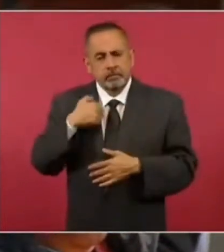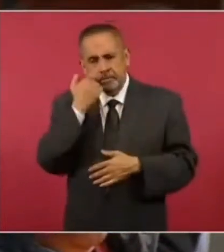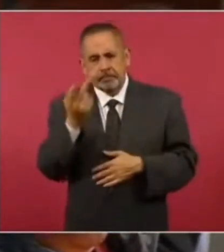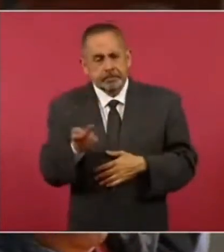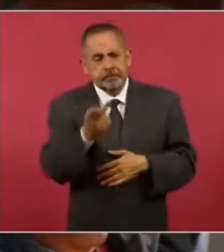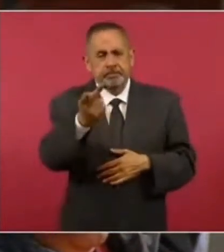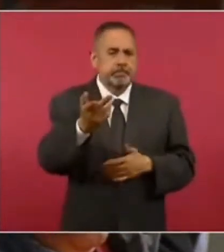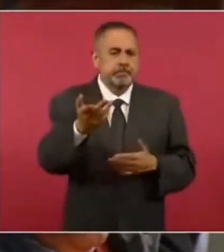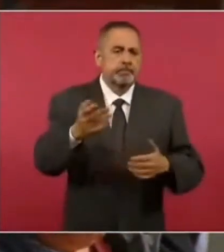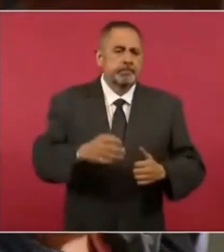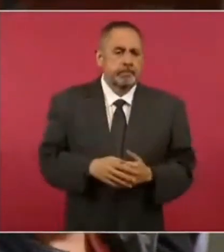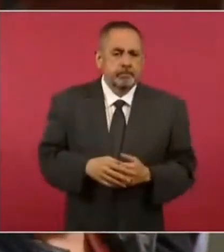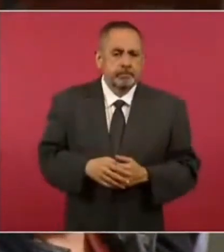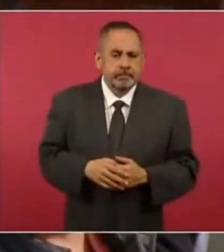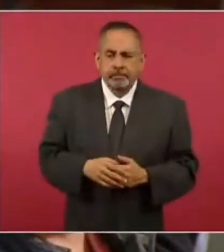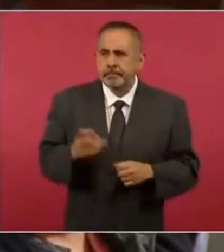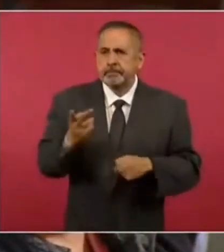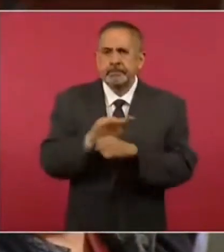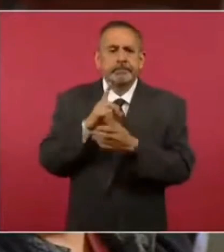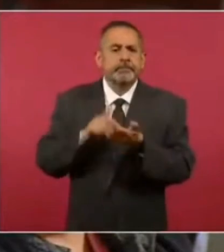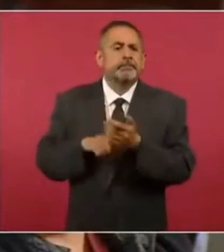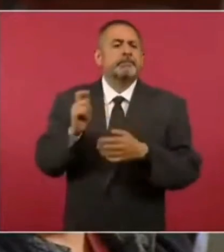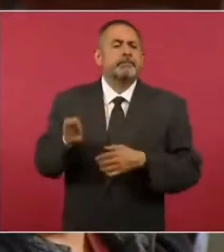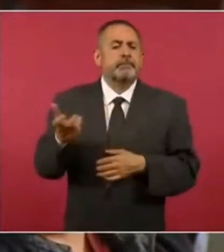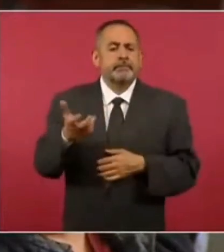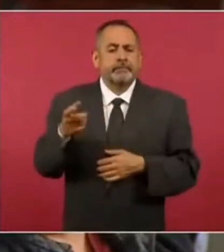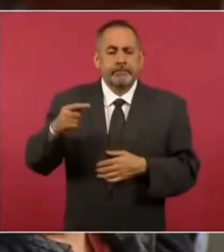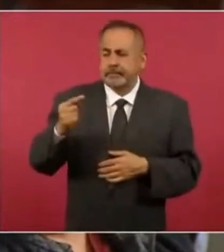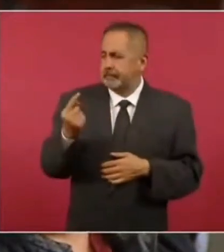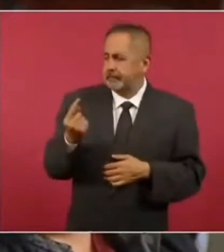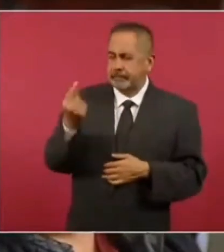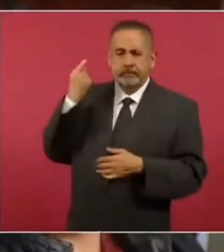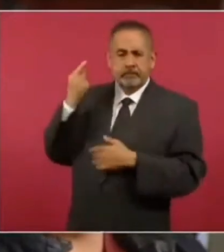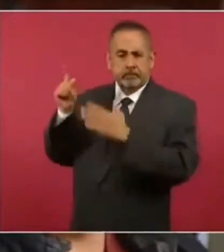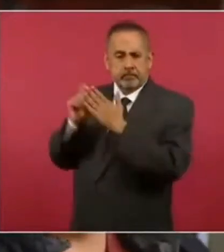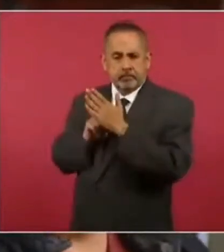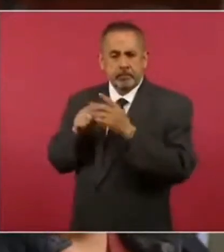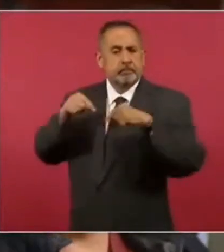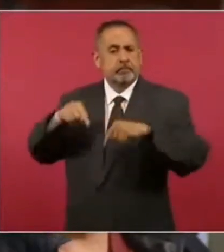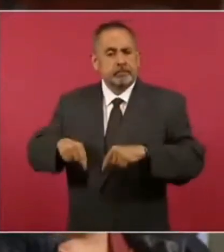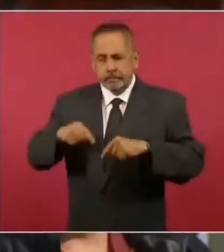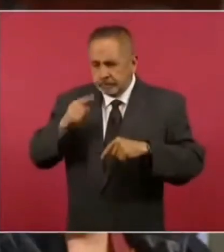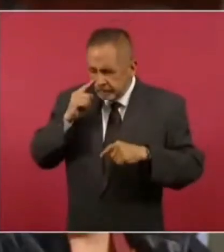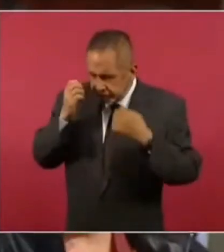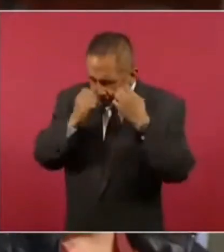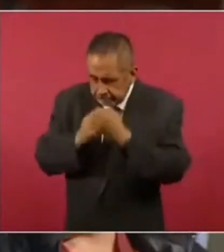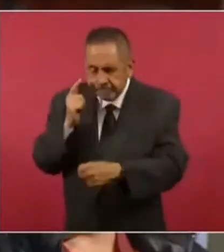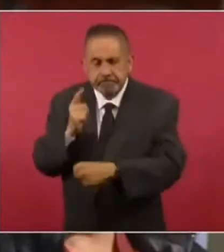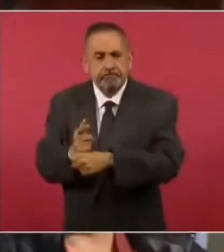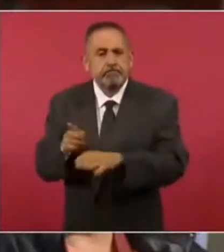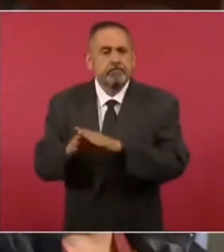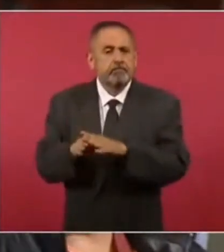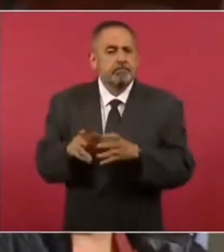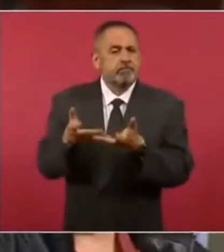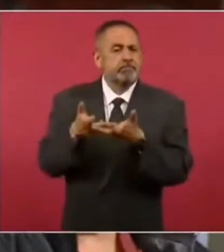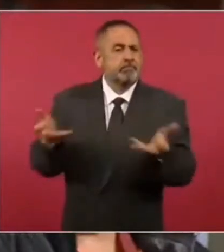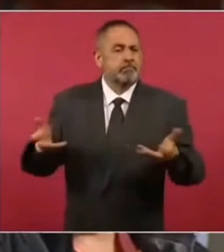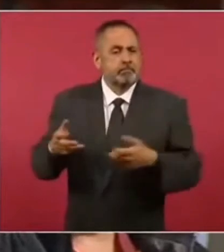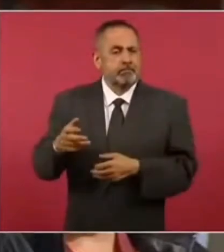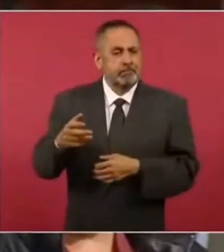preguntar qué es lo que están haciendo. Hace un mes se presentó aquí un diagnóstico sobre las granjas porcícolas.